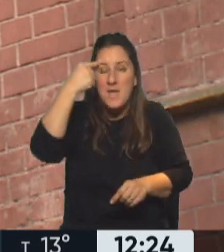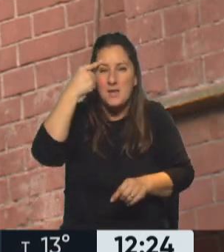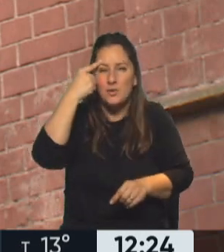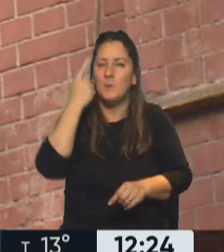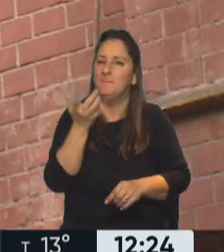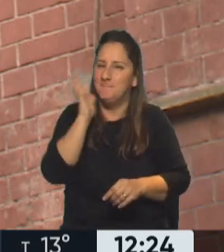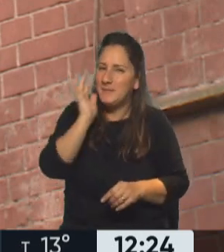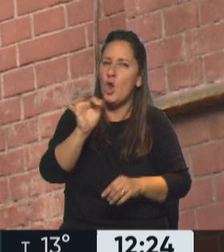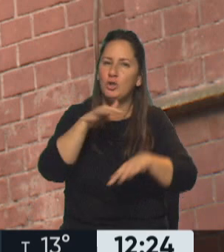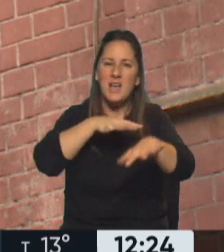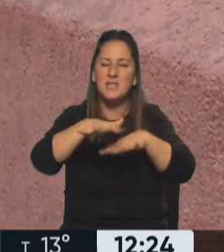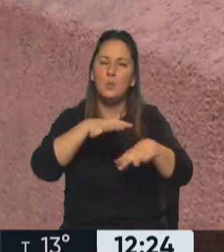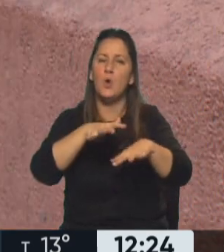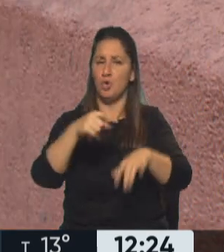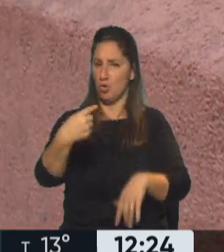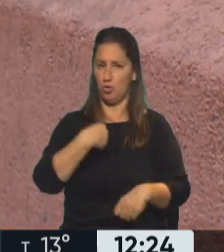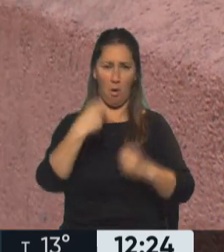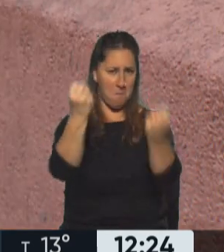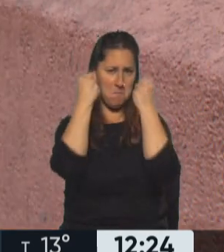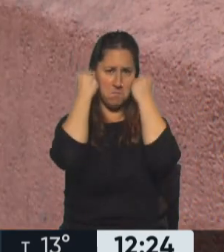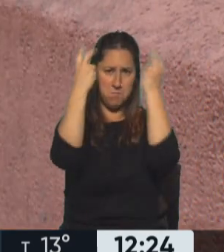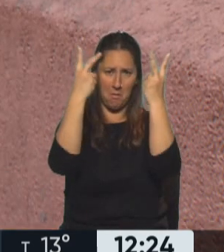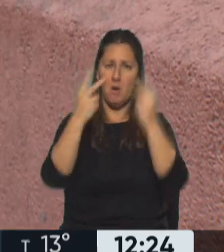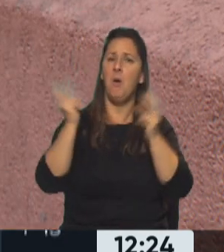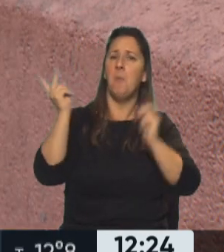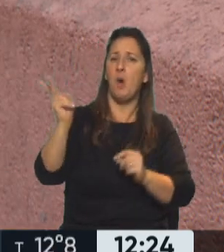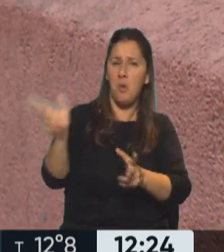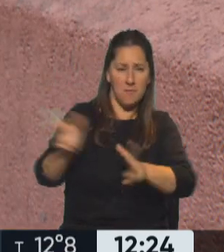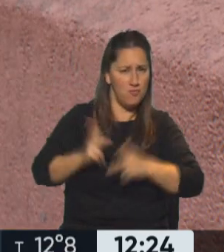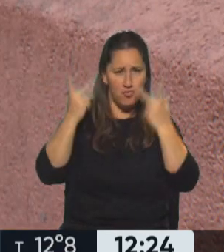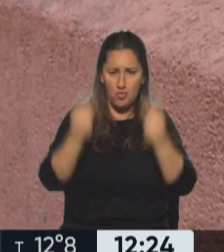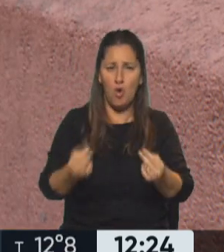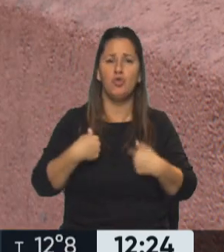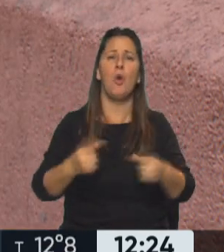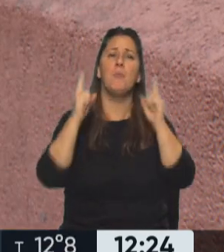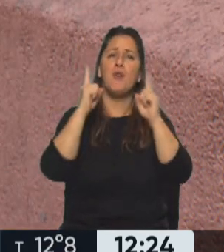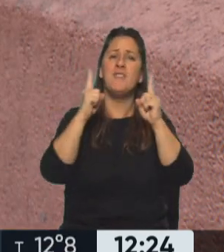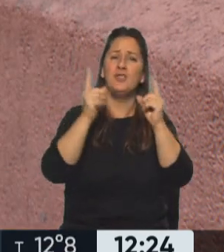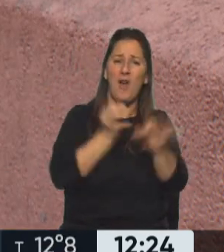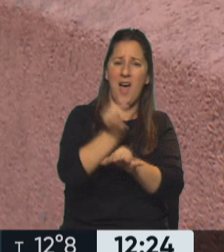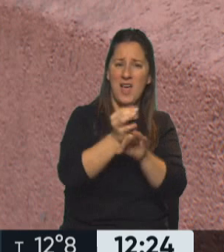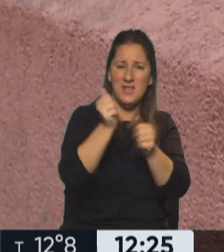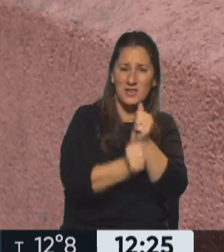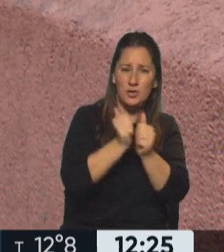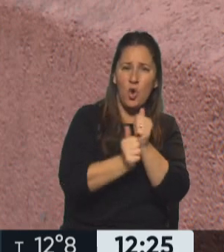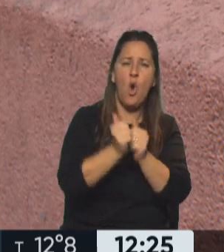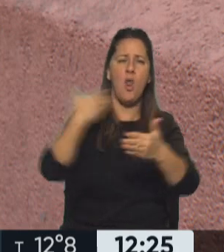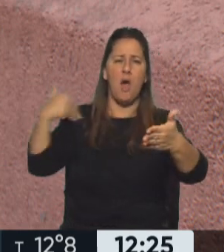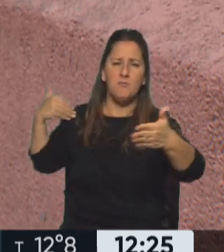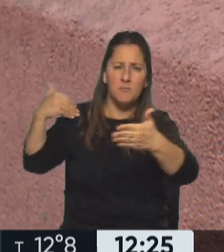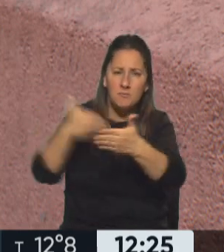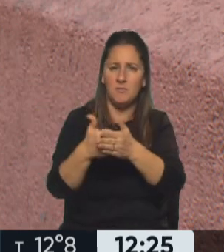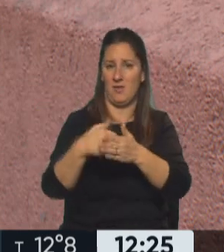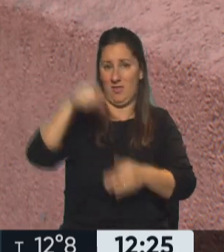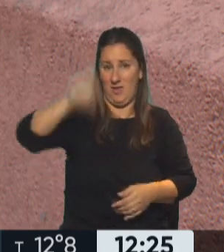justificada mi desobediencia, y a luz vista de, yo soy profesora de historia, luz vista de lo que es la historia de